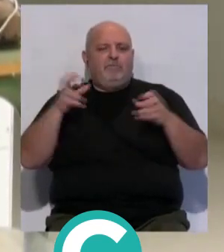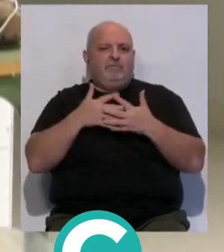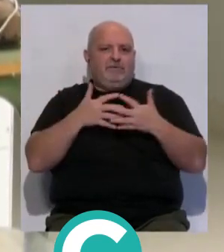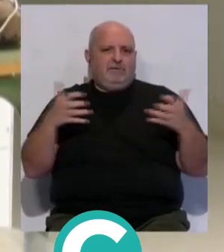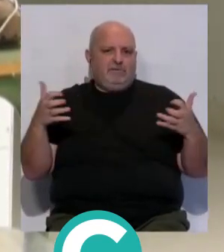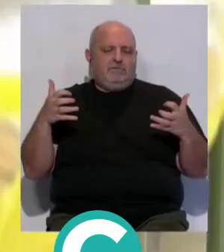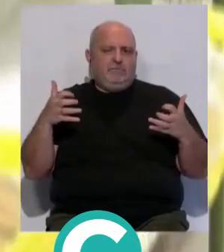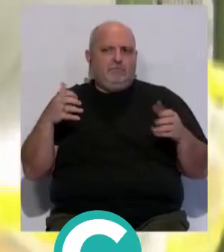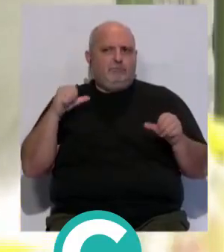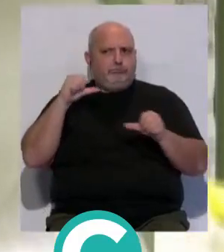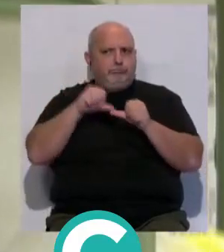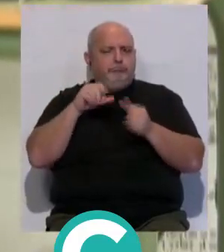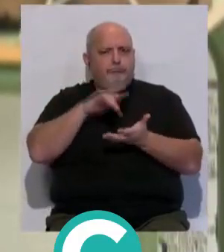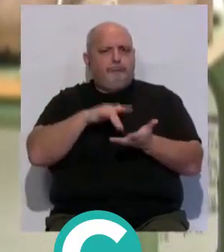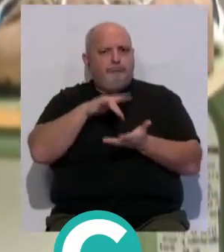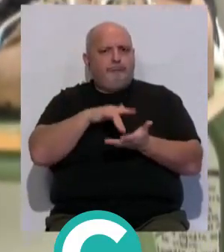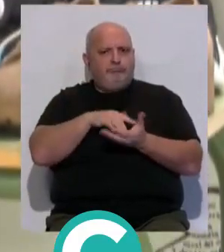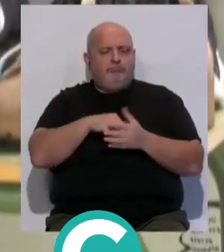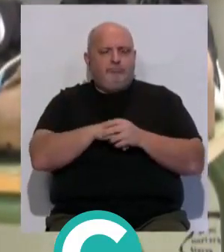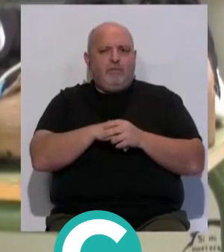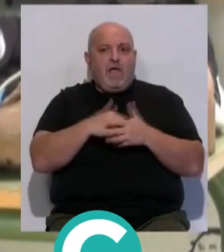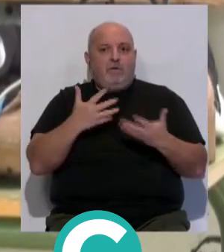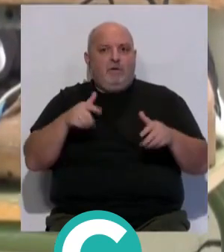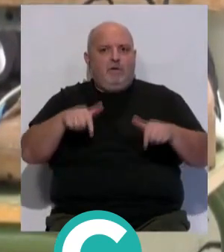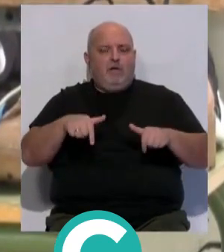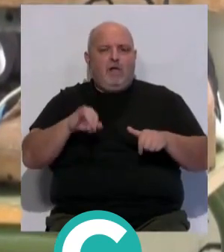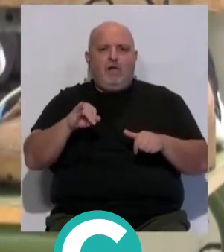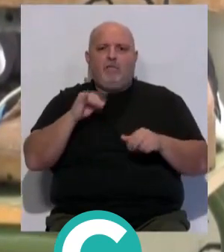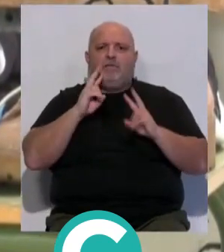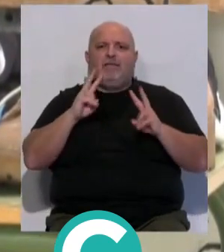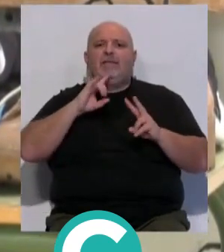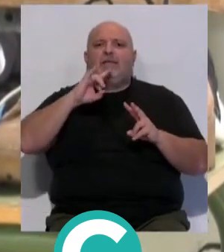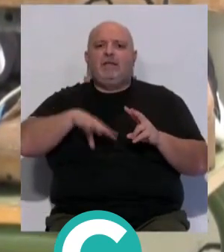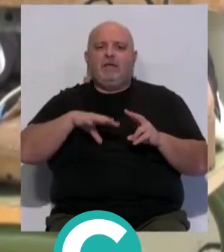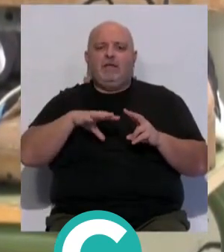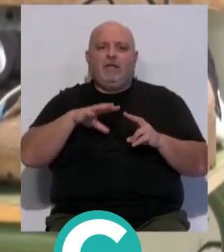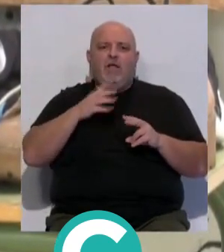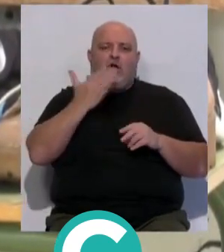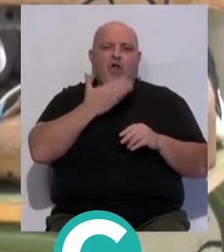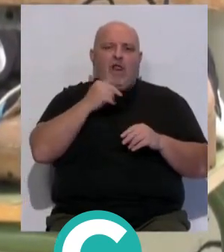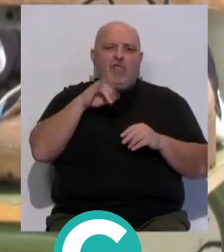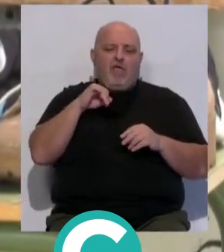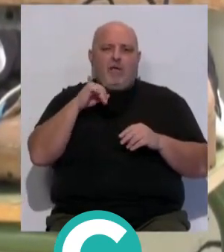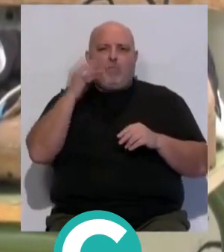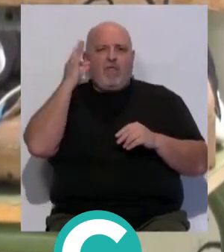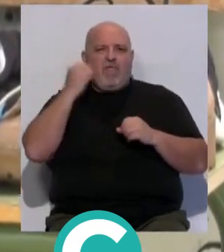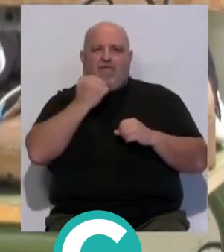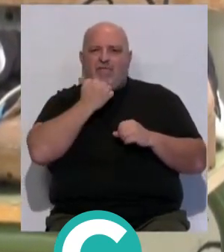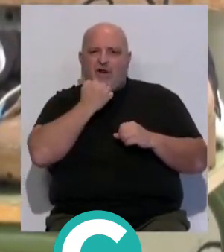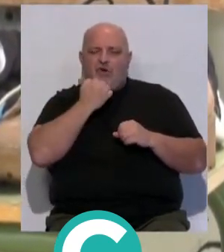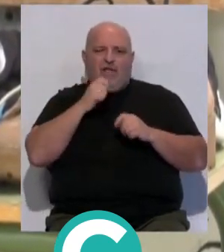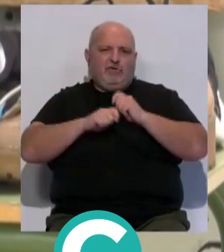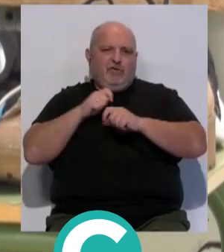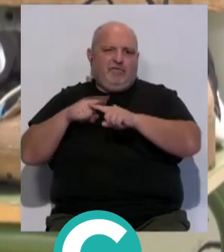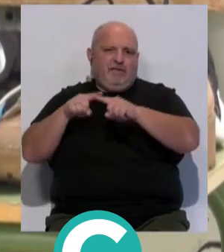acción que se ha ido consolidando en el barrio y que actualmente cuenta como beneficiarios a Alendoy, Mujeres de Acero o Iguales en Acción.